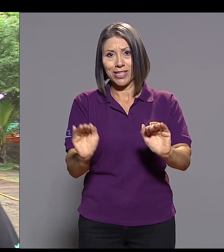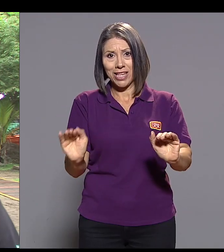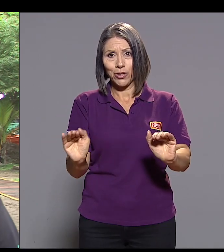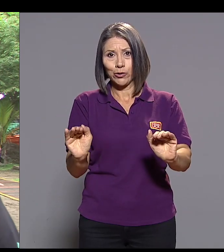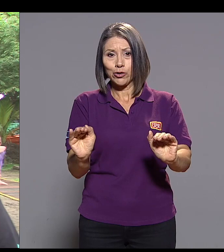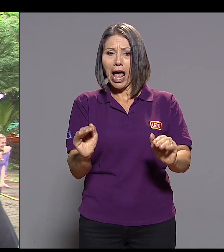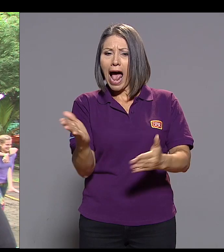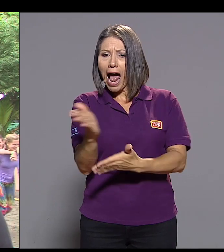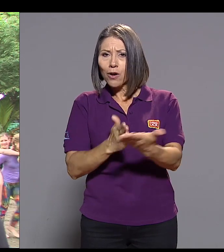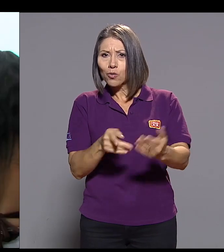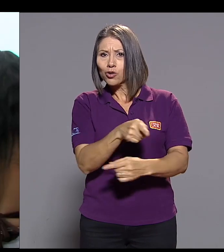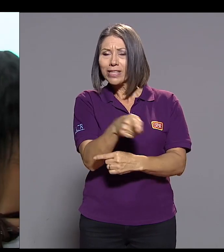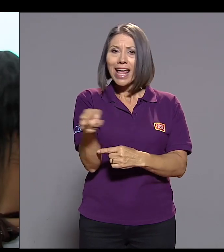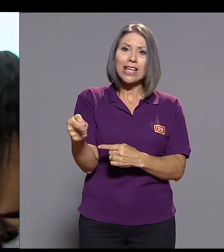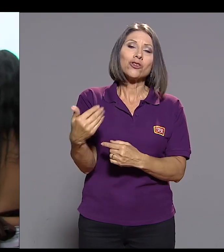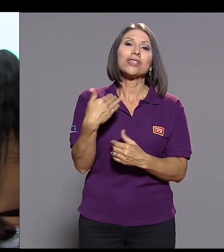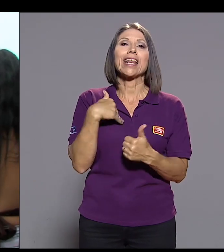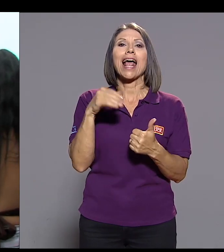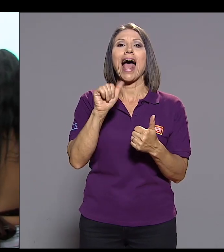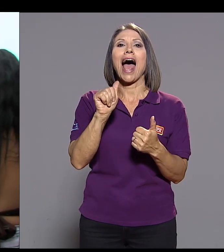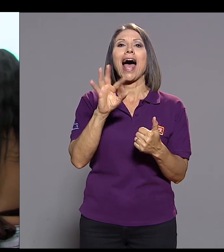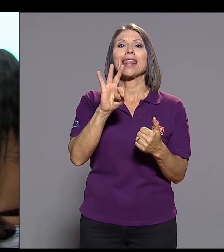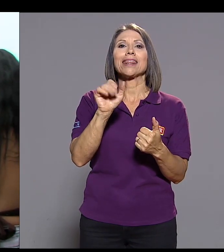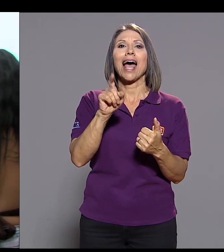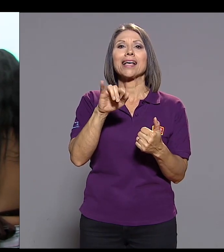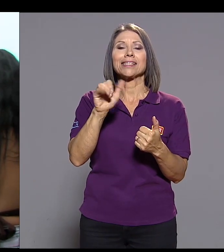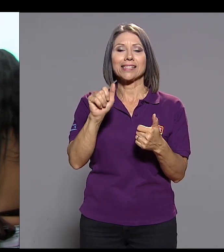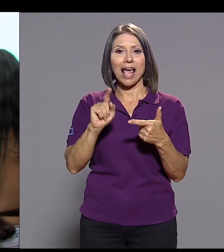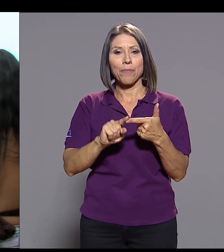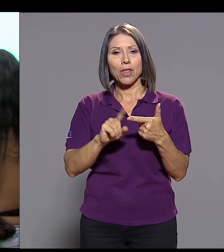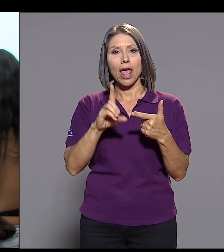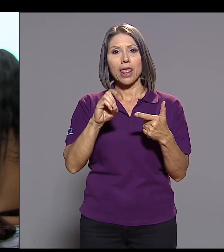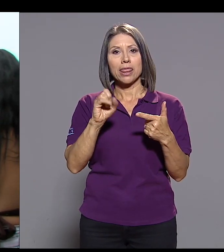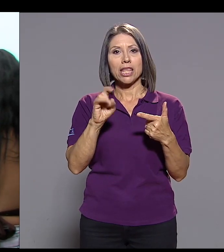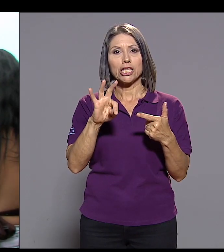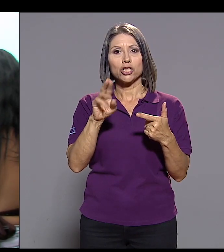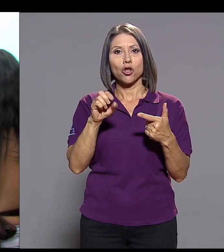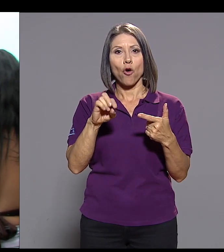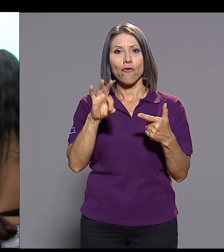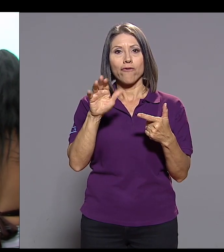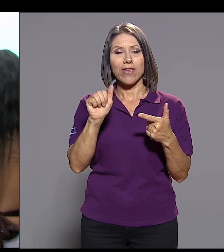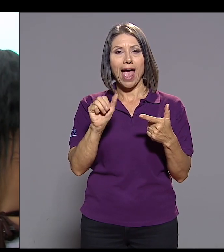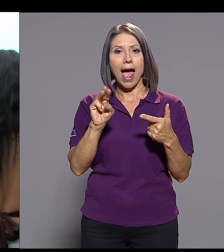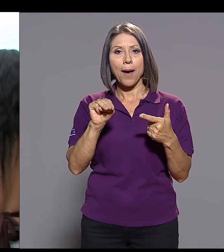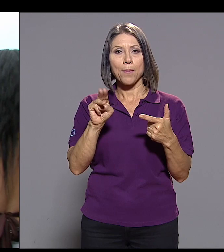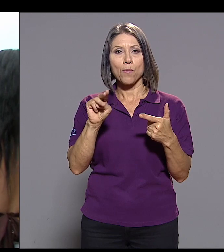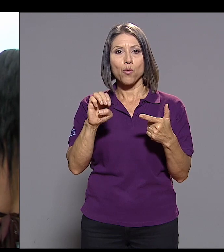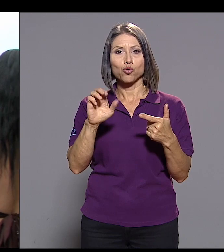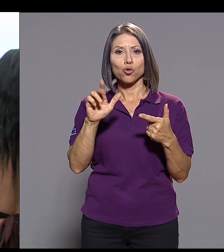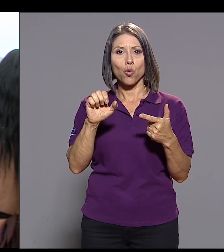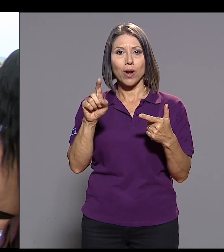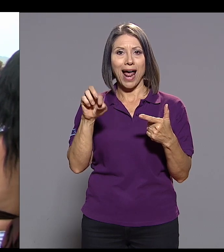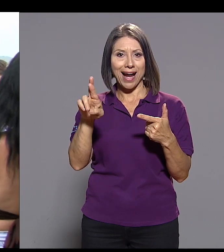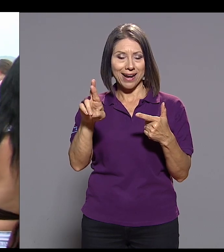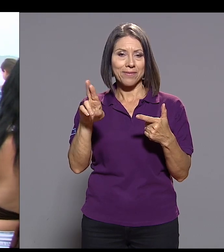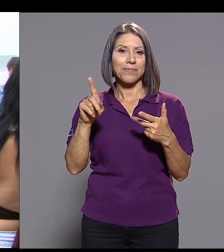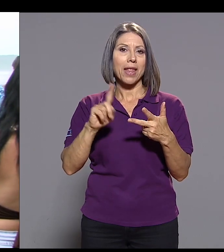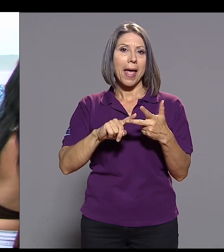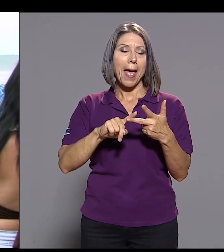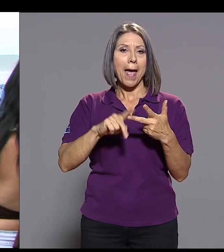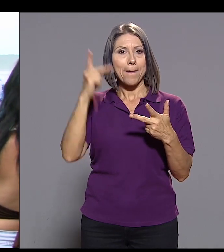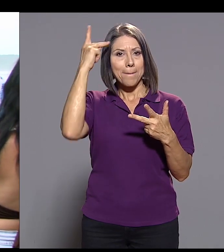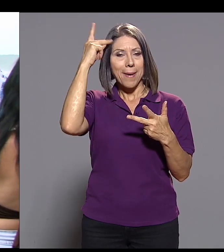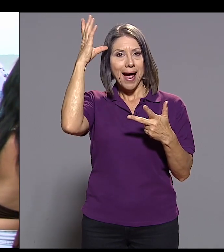unos tienen ataxia, otros tienen distrofia muscular de Cheyenne y otros están con